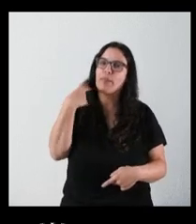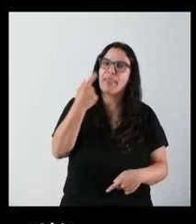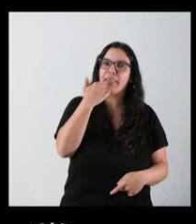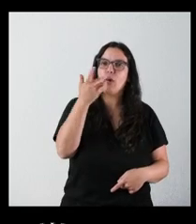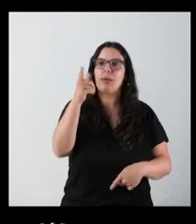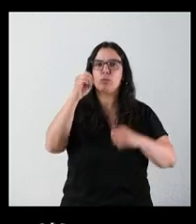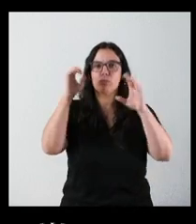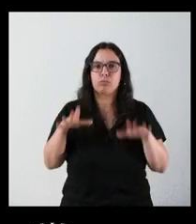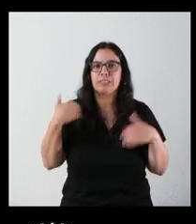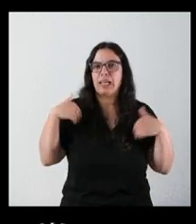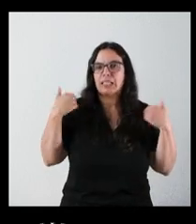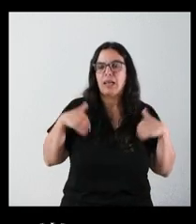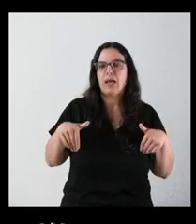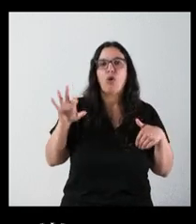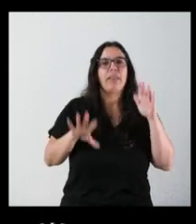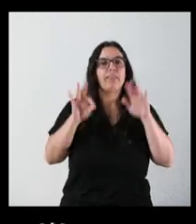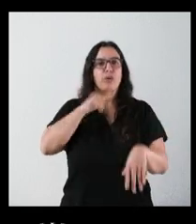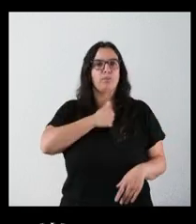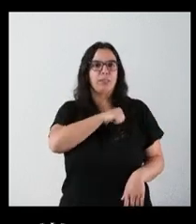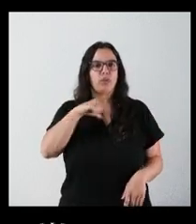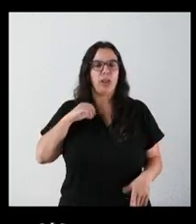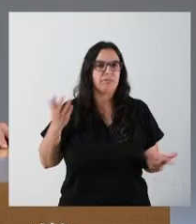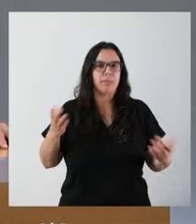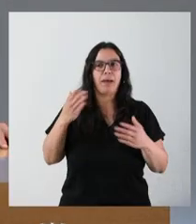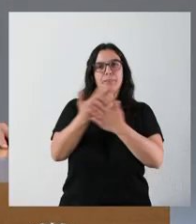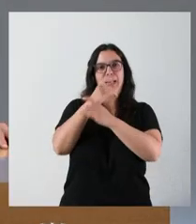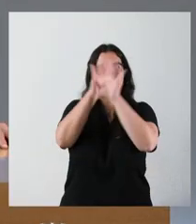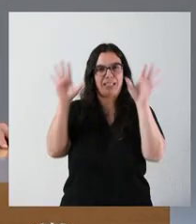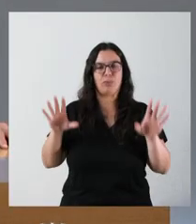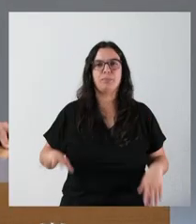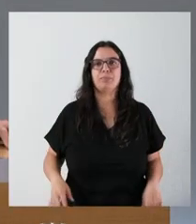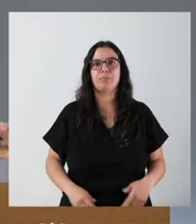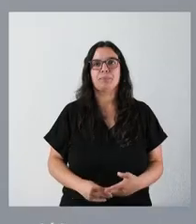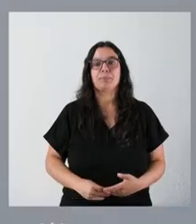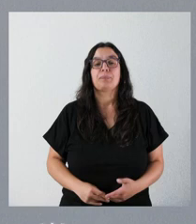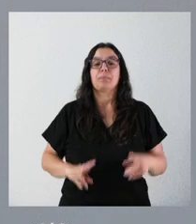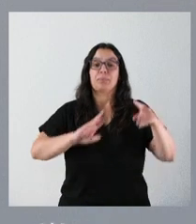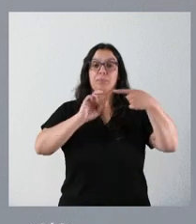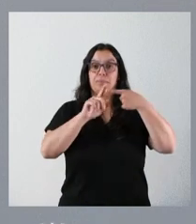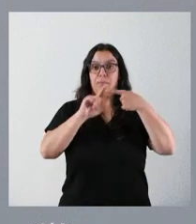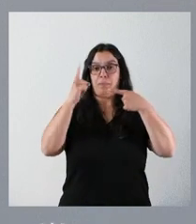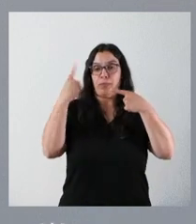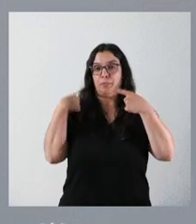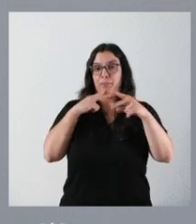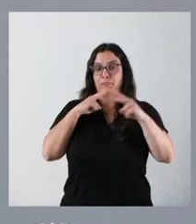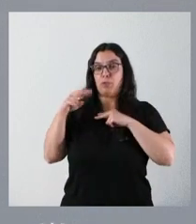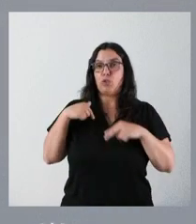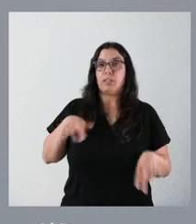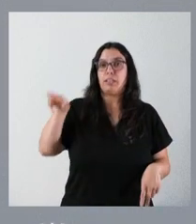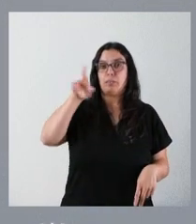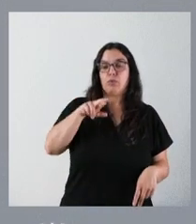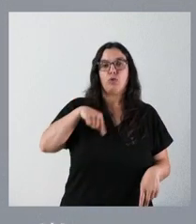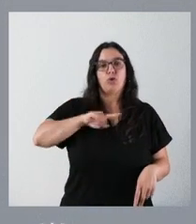abandonara en este momento o ha sido una decisión personal? Para que nos lo pueda aclarar. Pues sobre el primer asunto le reitero nuestra